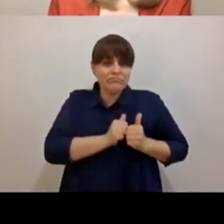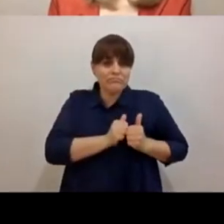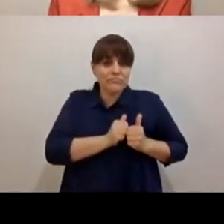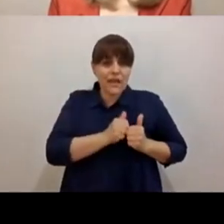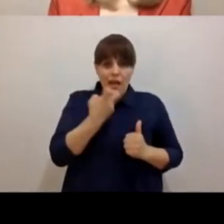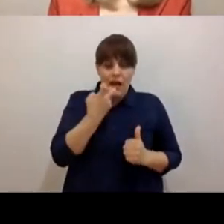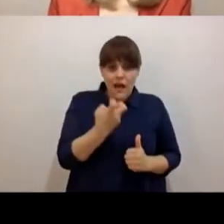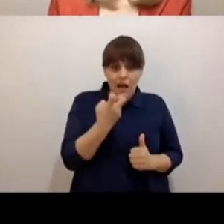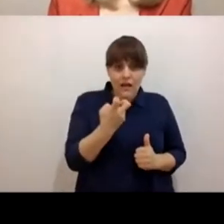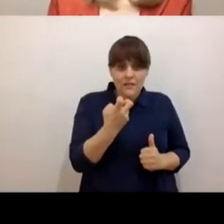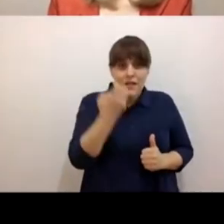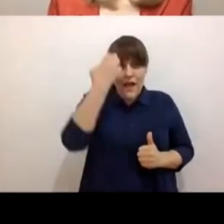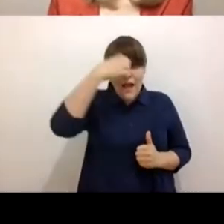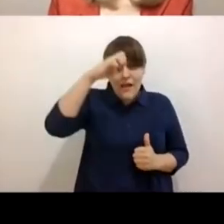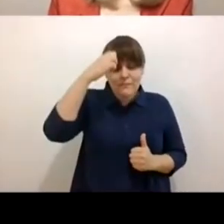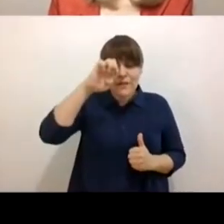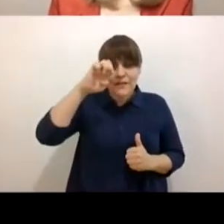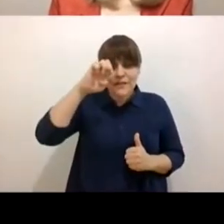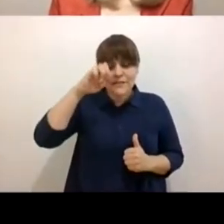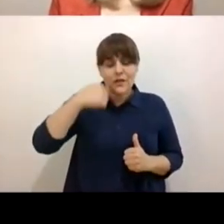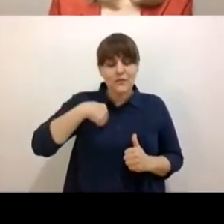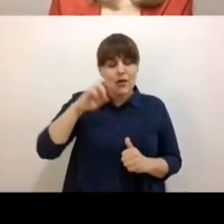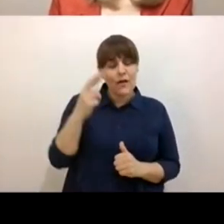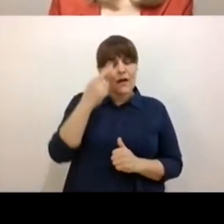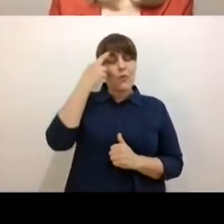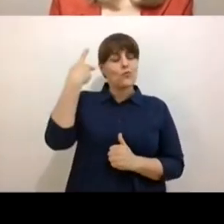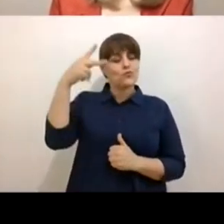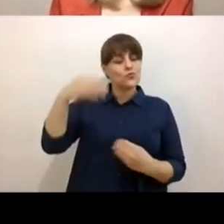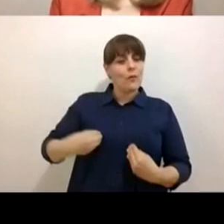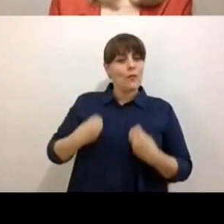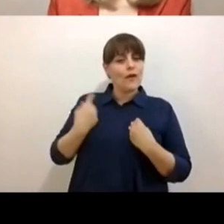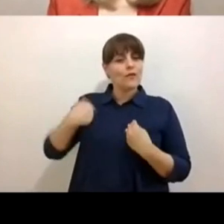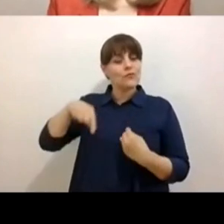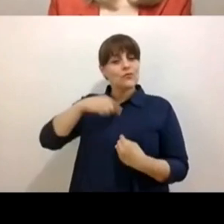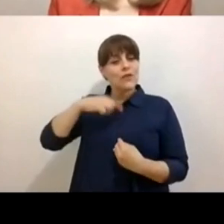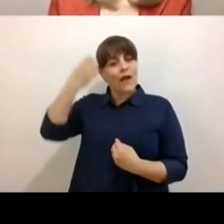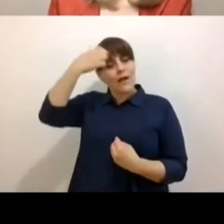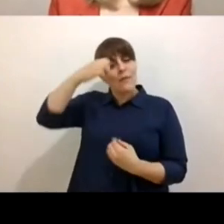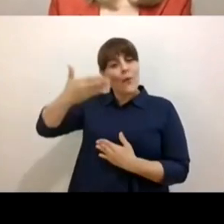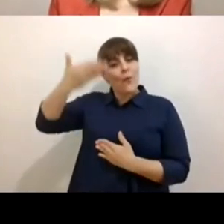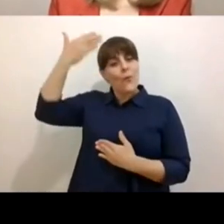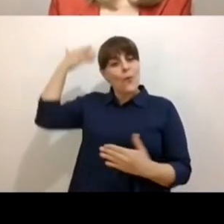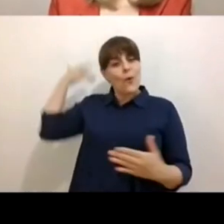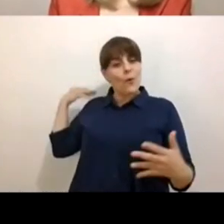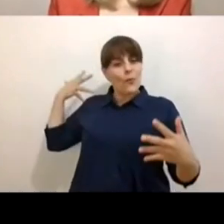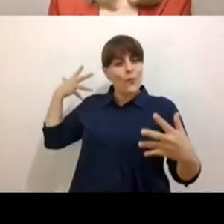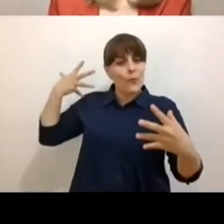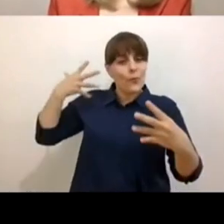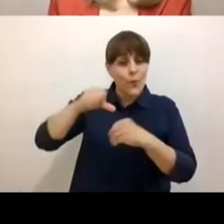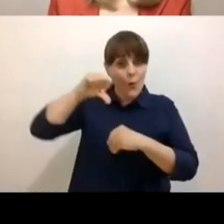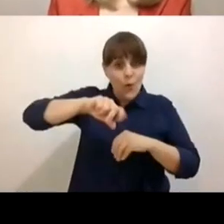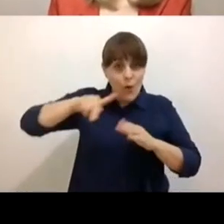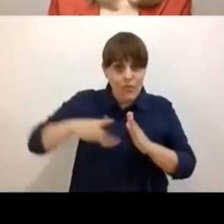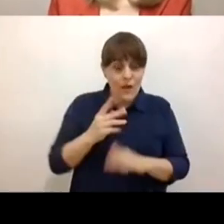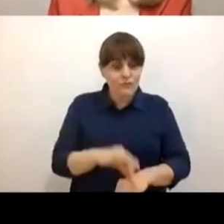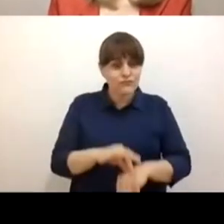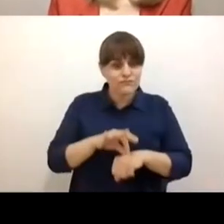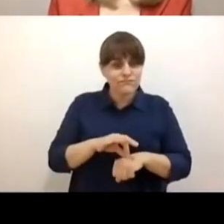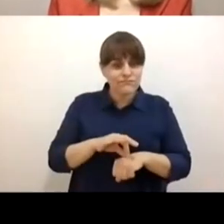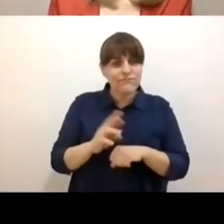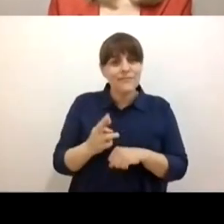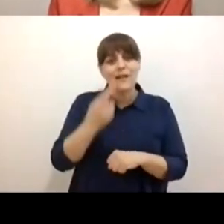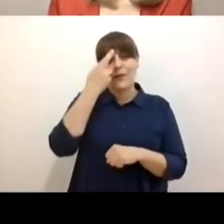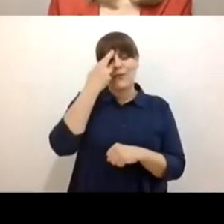vida cada vez que los recordamos y honramos lo que nos ha enseñado. A modo de conclusión entonces, el